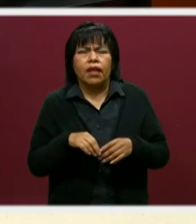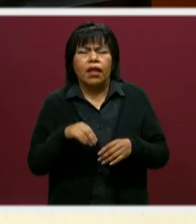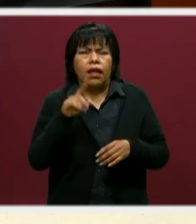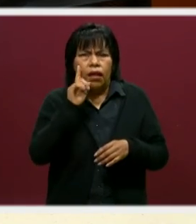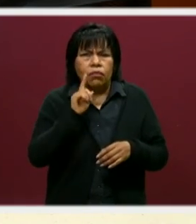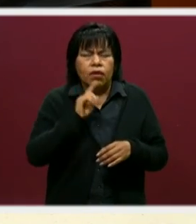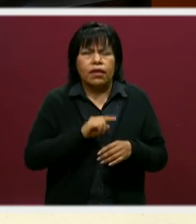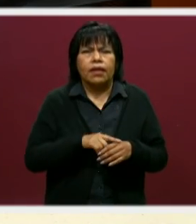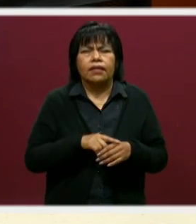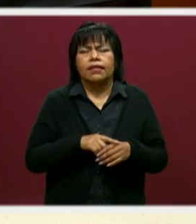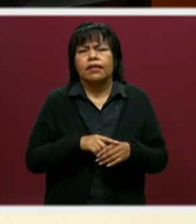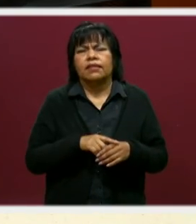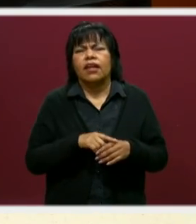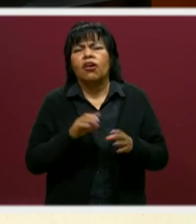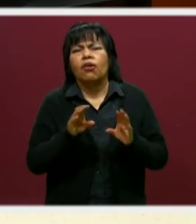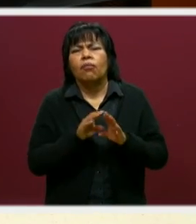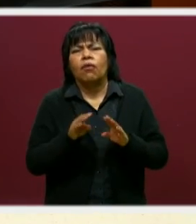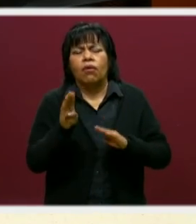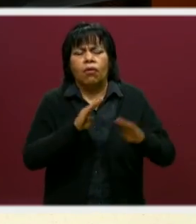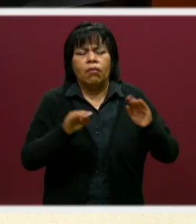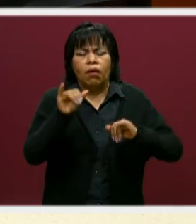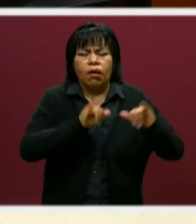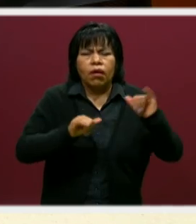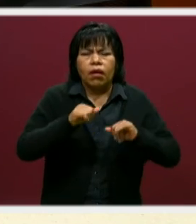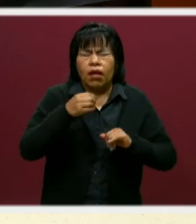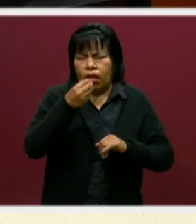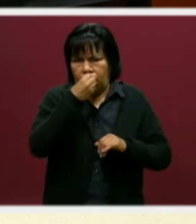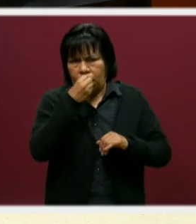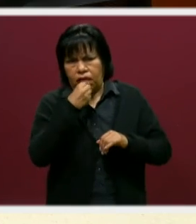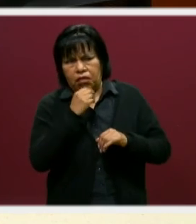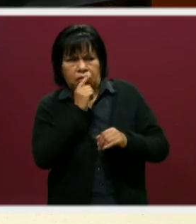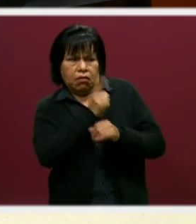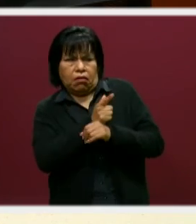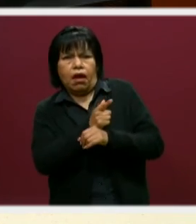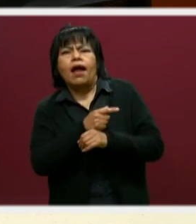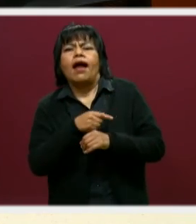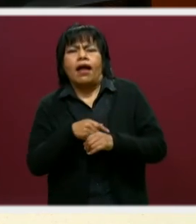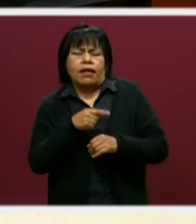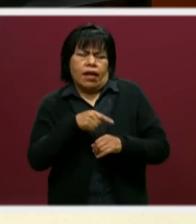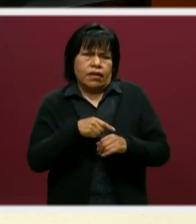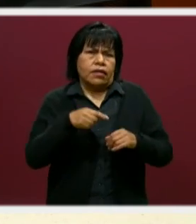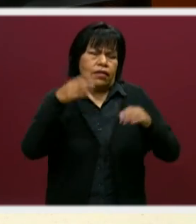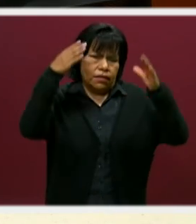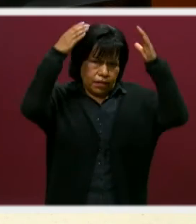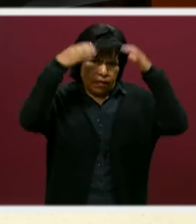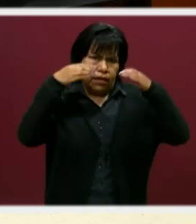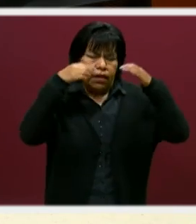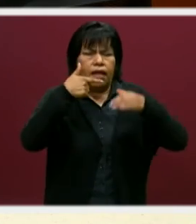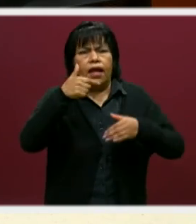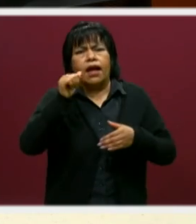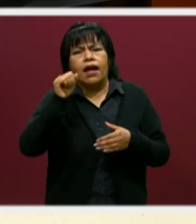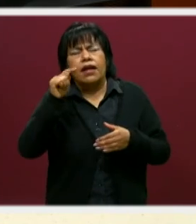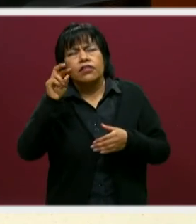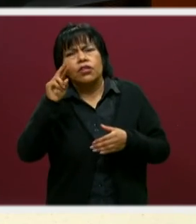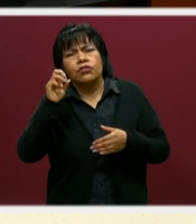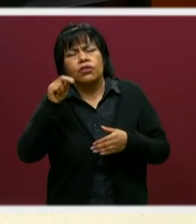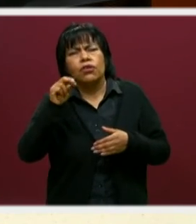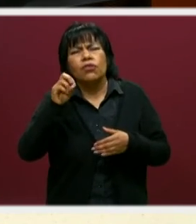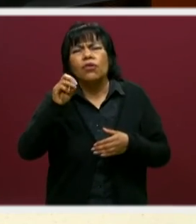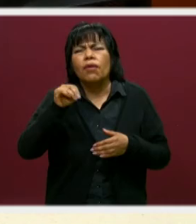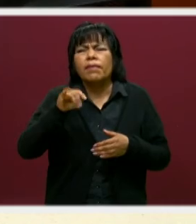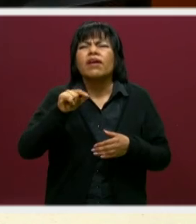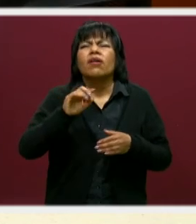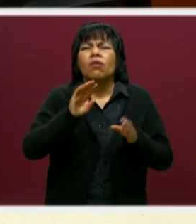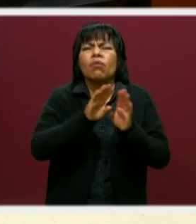ingeniería en bioquímica, que se enfoca principalmente a alimentos, bueno, pero también está gastronomía, licenciatura en gastronomía. Entonces, ¿cuál sería